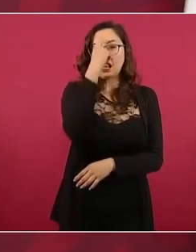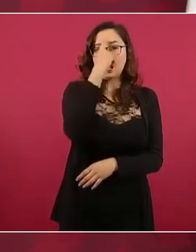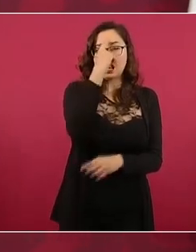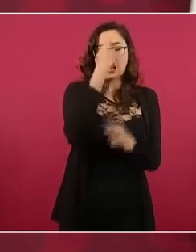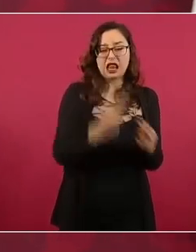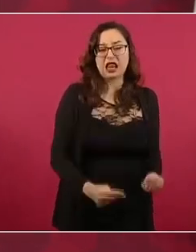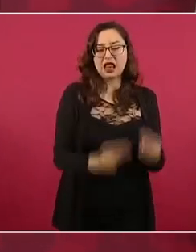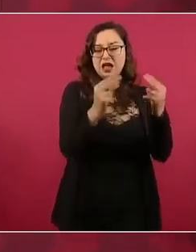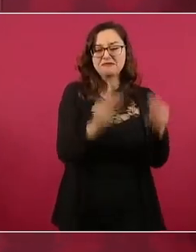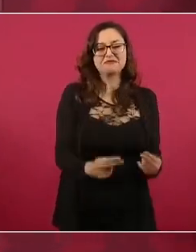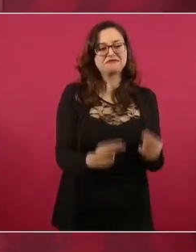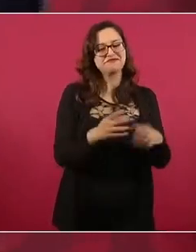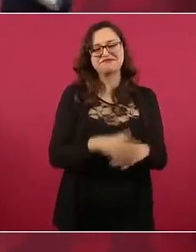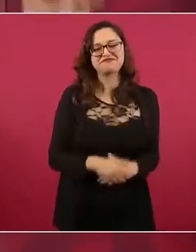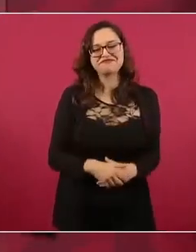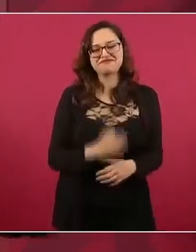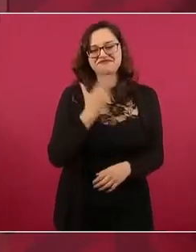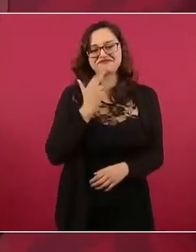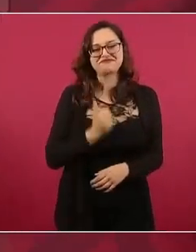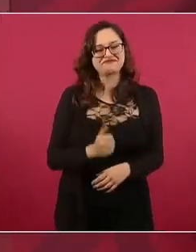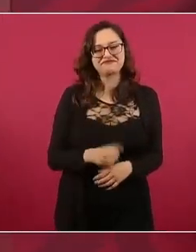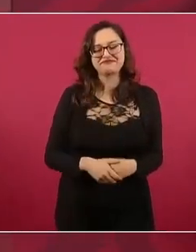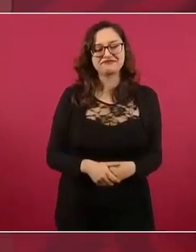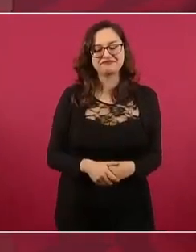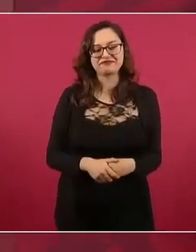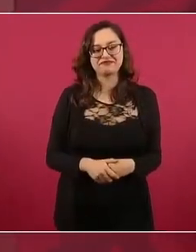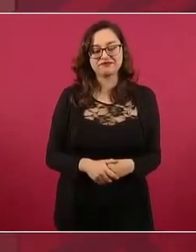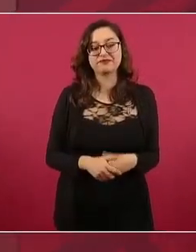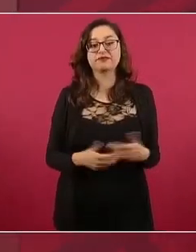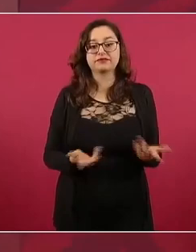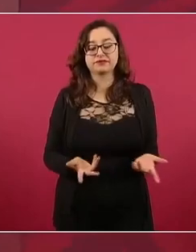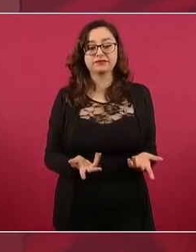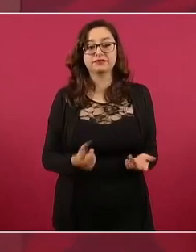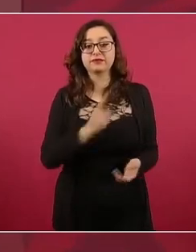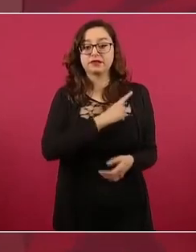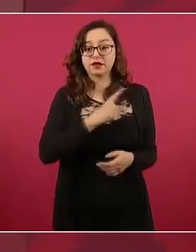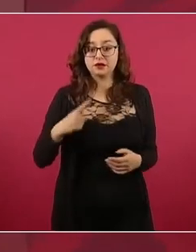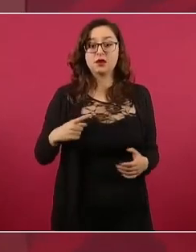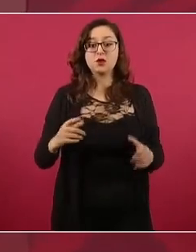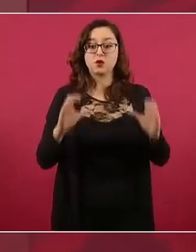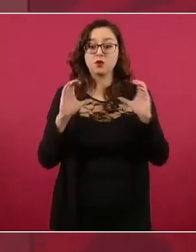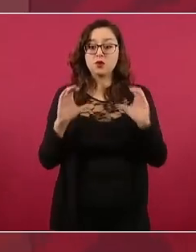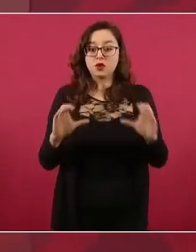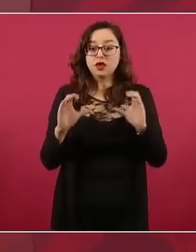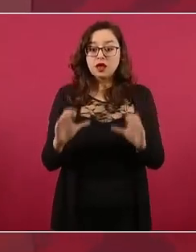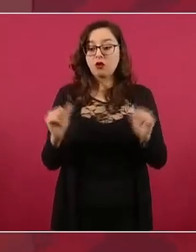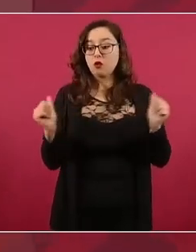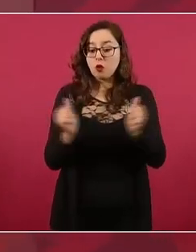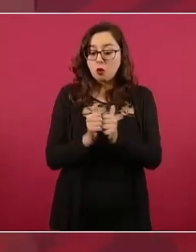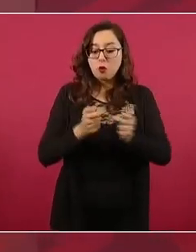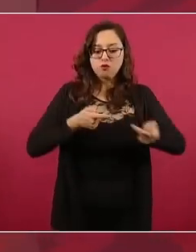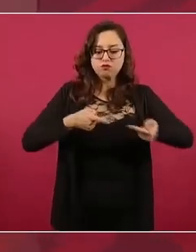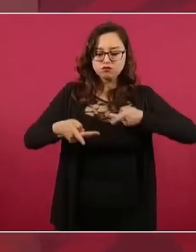Entonces, planeación es importante,